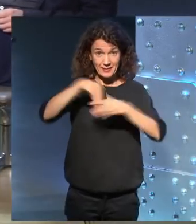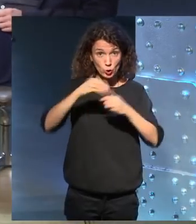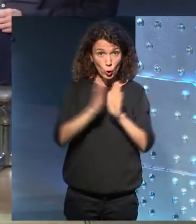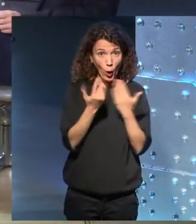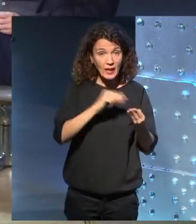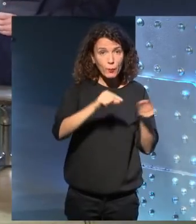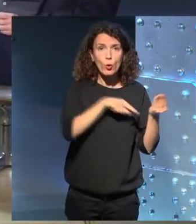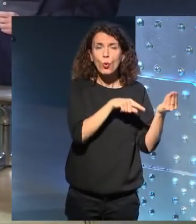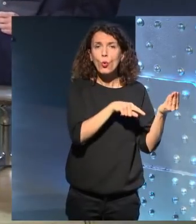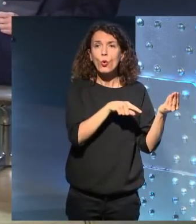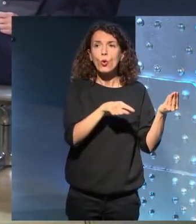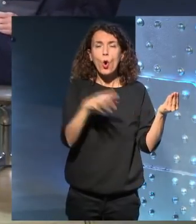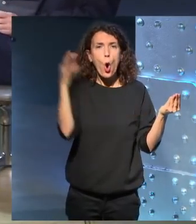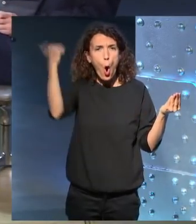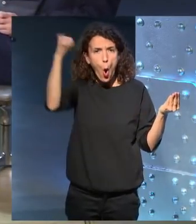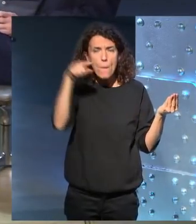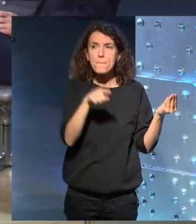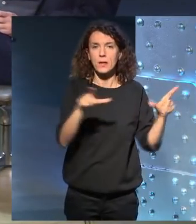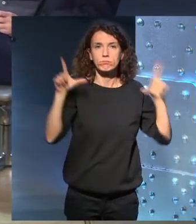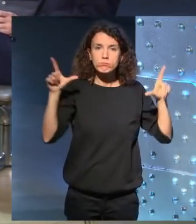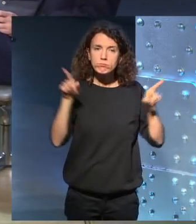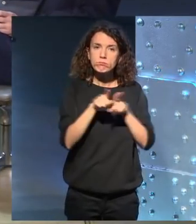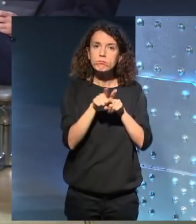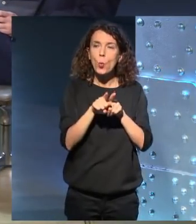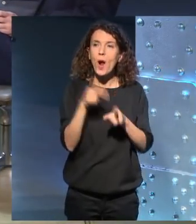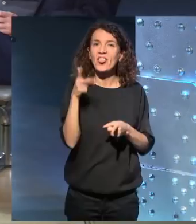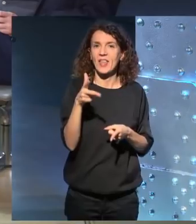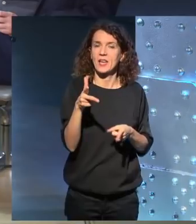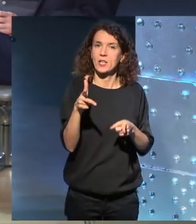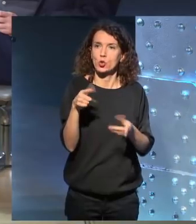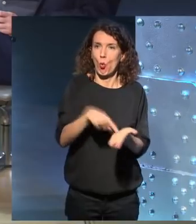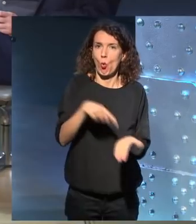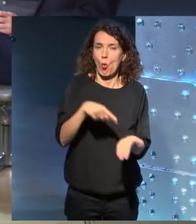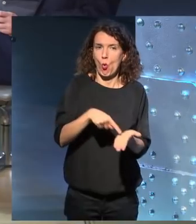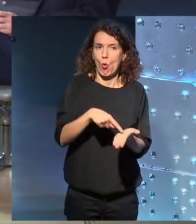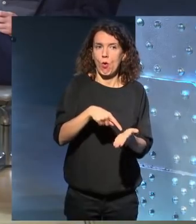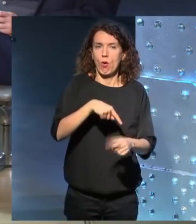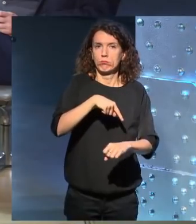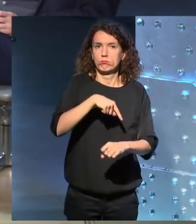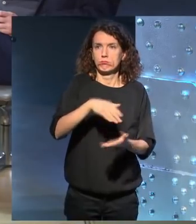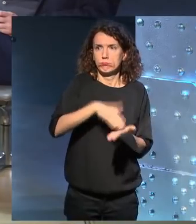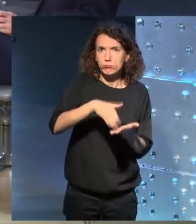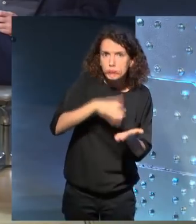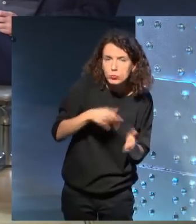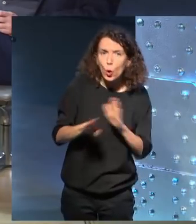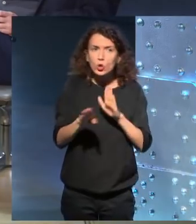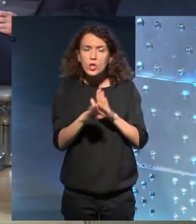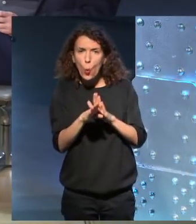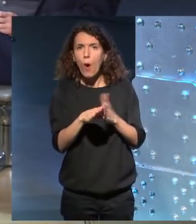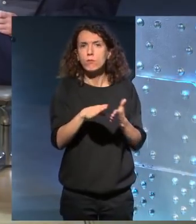Sí, ese hombre me parece que sigue cobrando los derechos de Horace Walpole y de